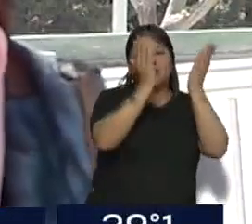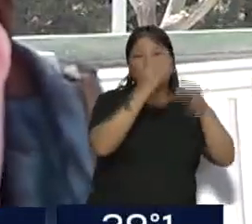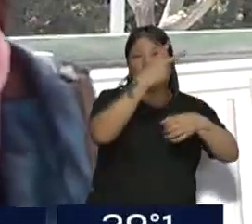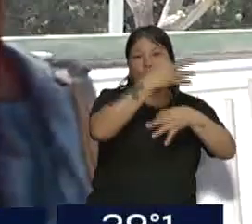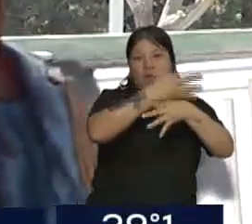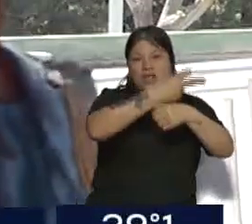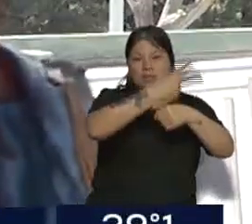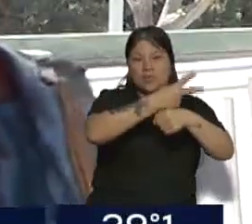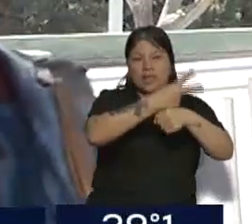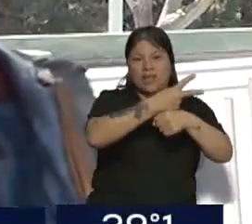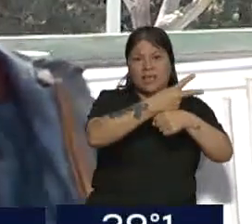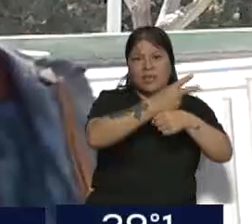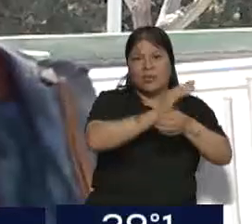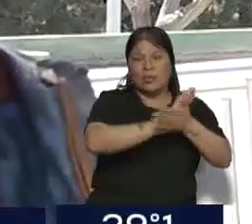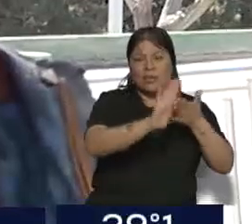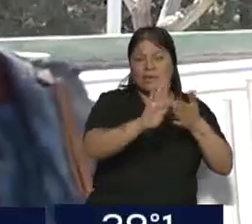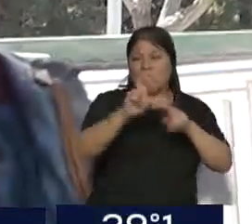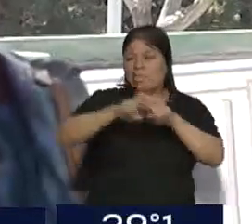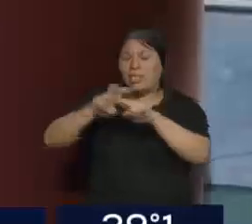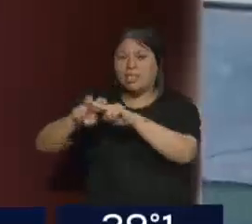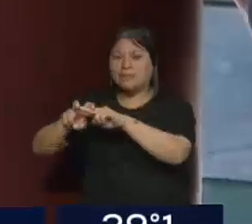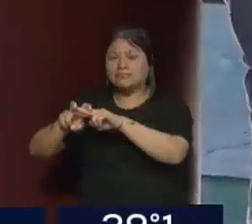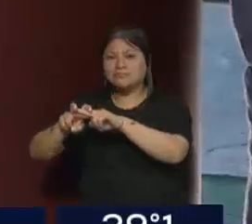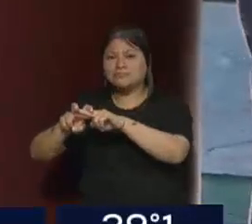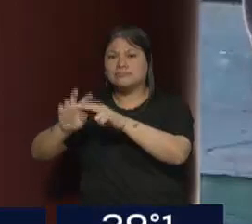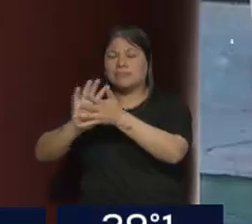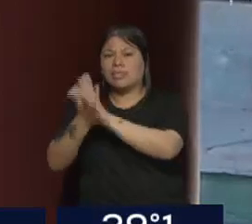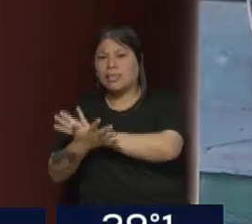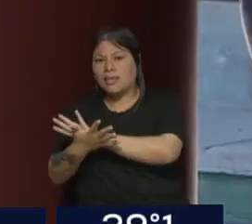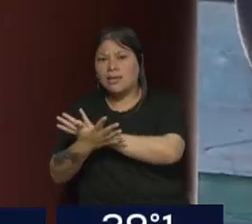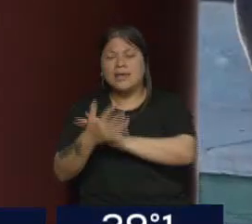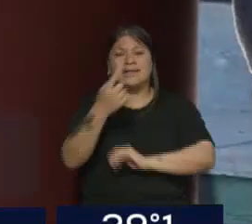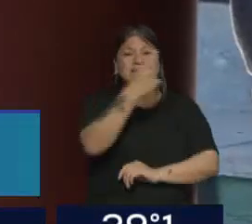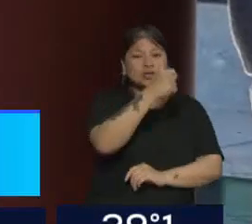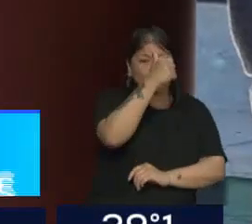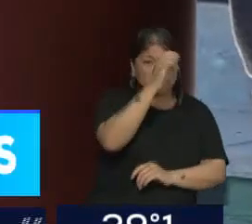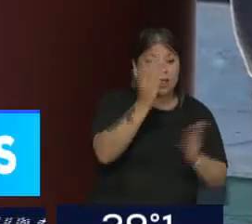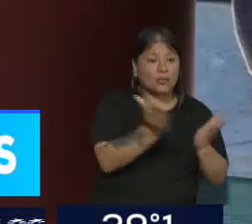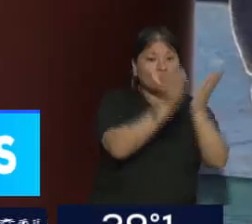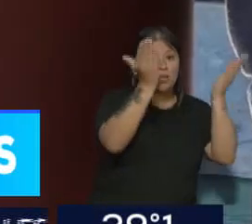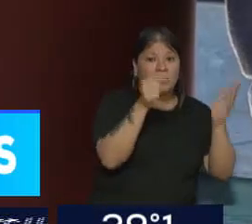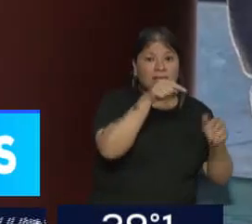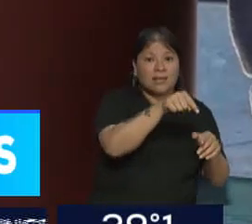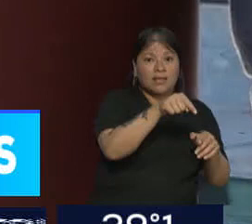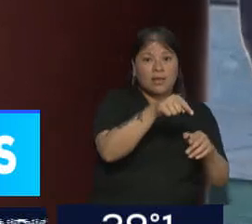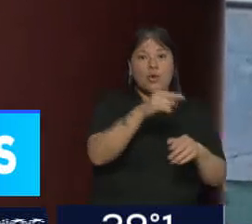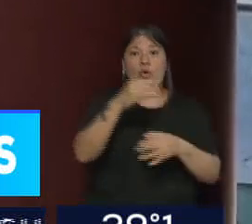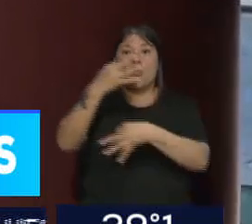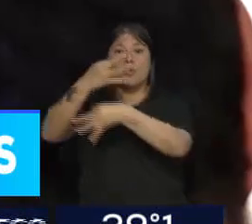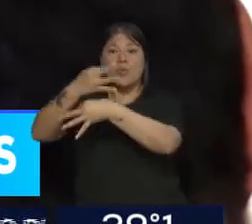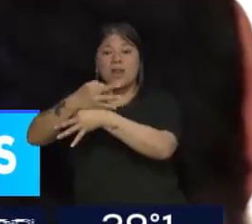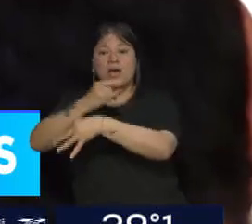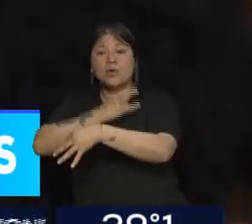nuevo episodio se dio entre una reunión entre aquellos padres de los alumnos, 160 alumnos que hoy no tendrían lugar en los